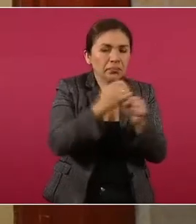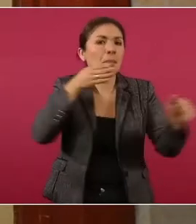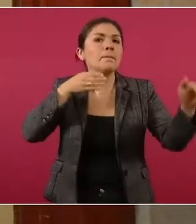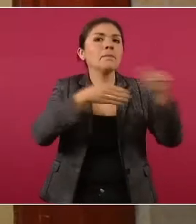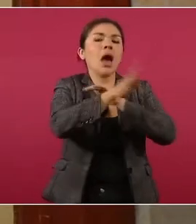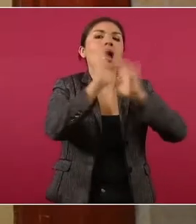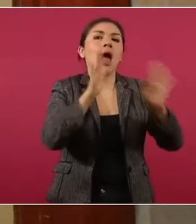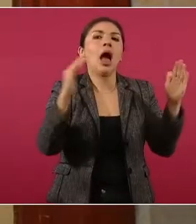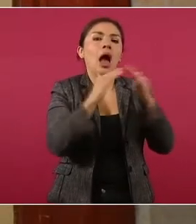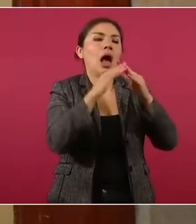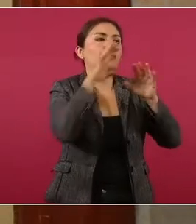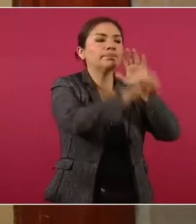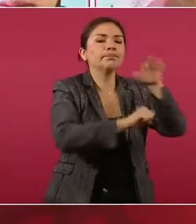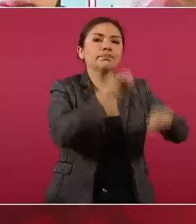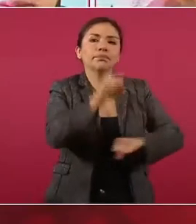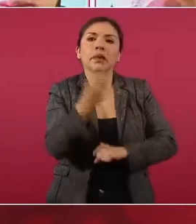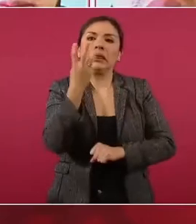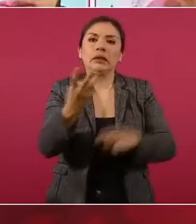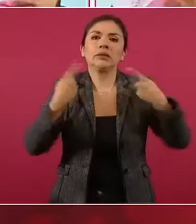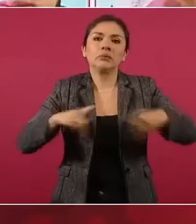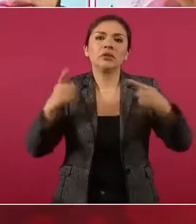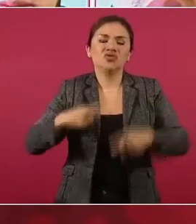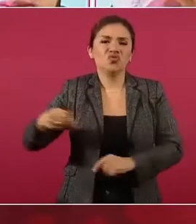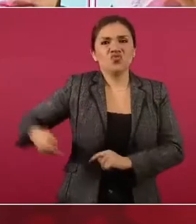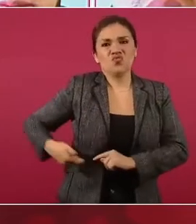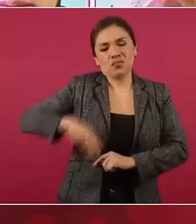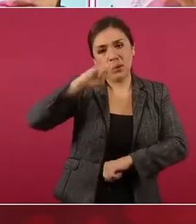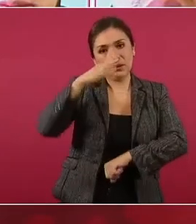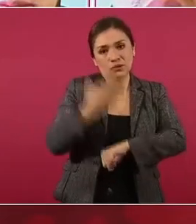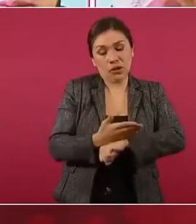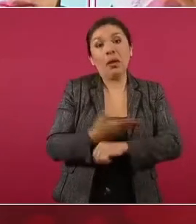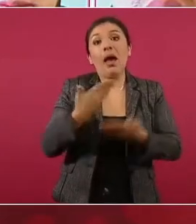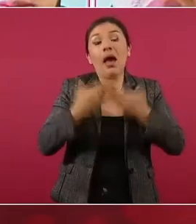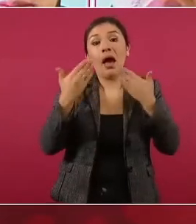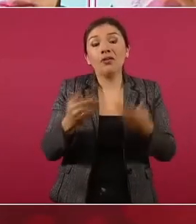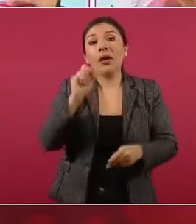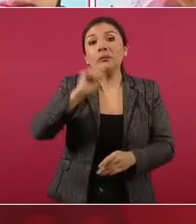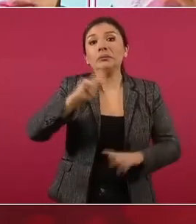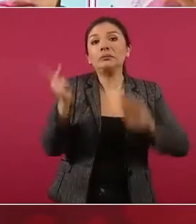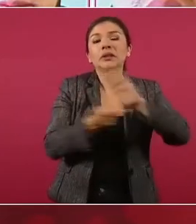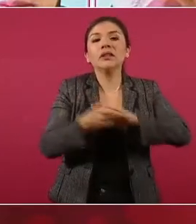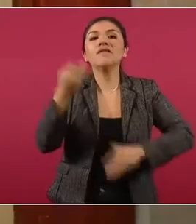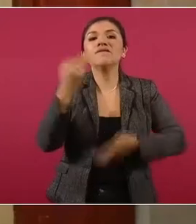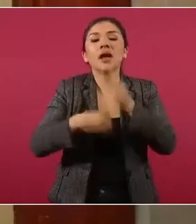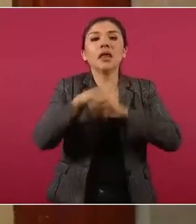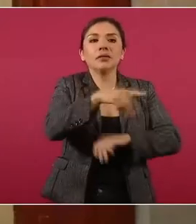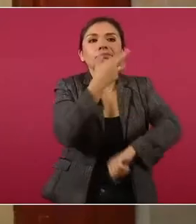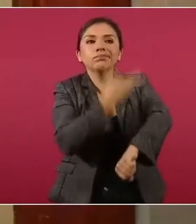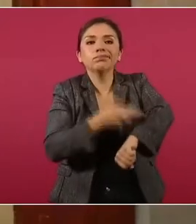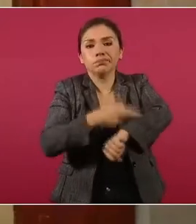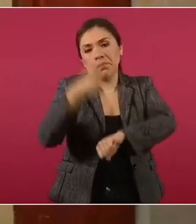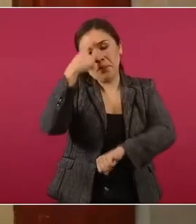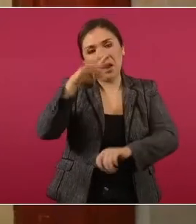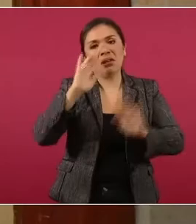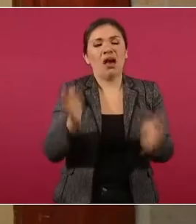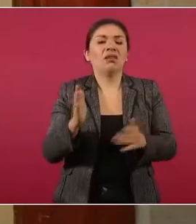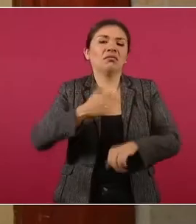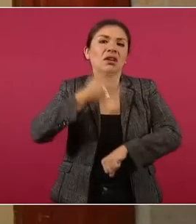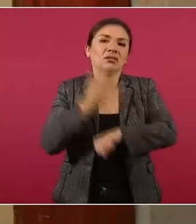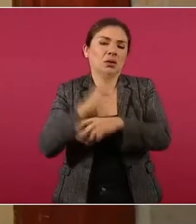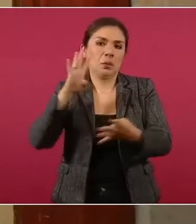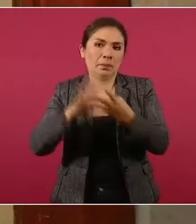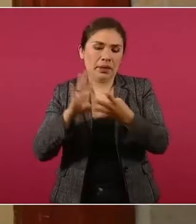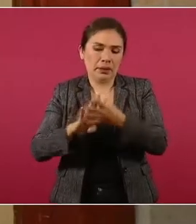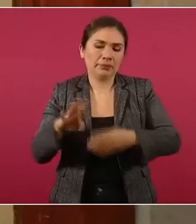detener a los tres sujetos en flagrancia. Está pendiente su vinculación a proceso penal. Siguiente.